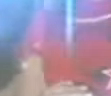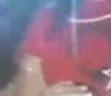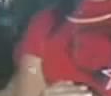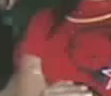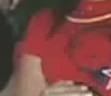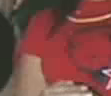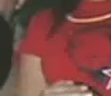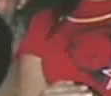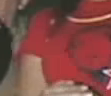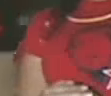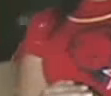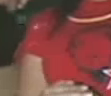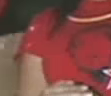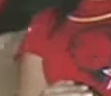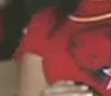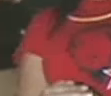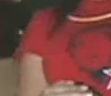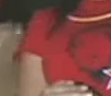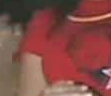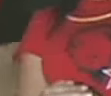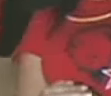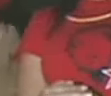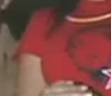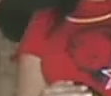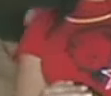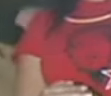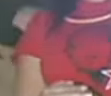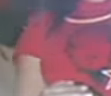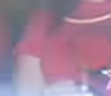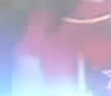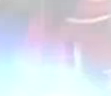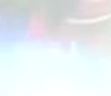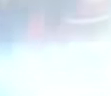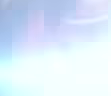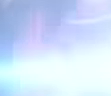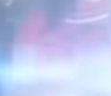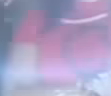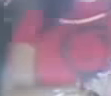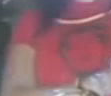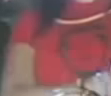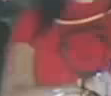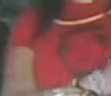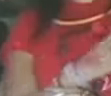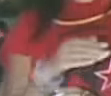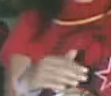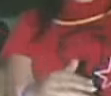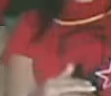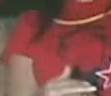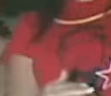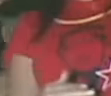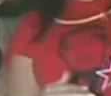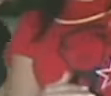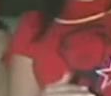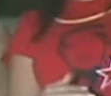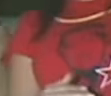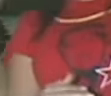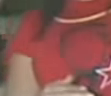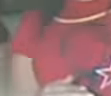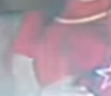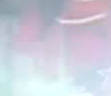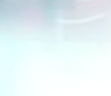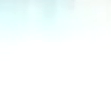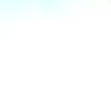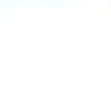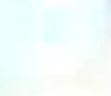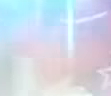nada ni nadie podrá detenerla lo que nos toca a